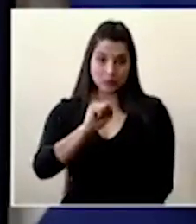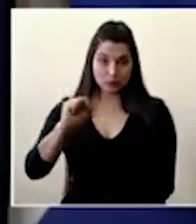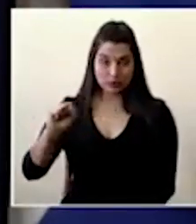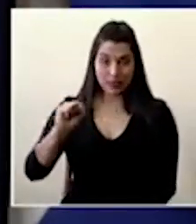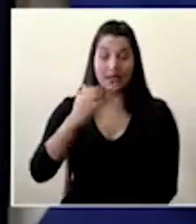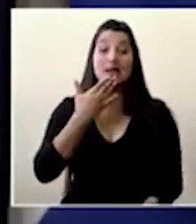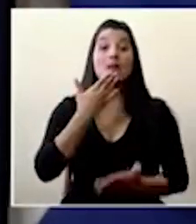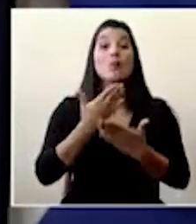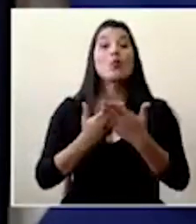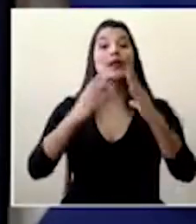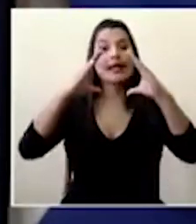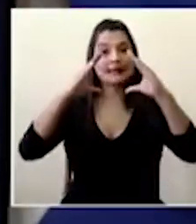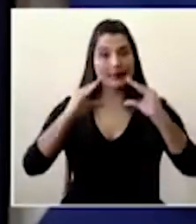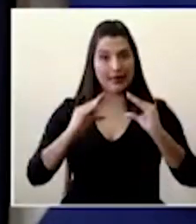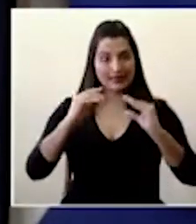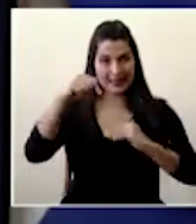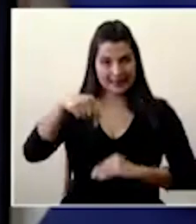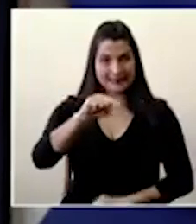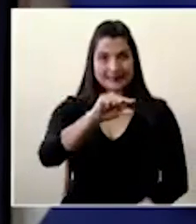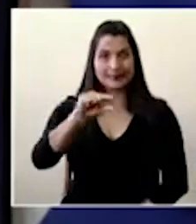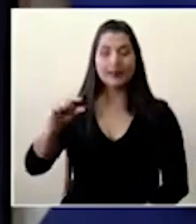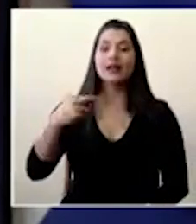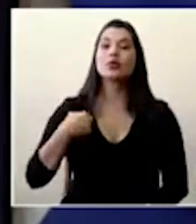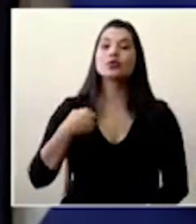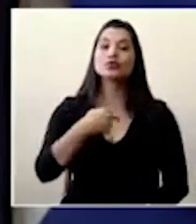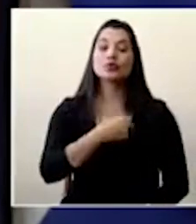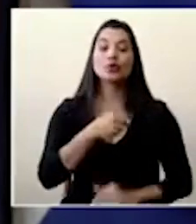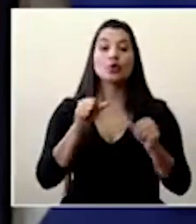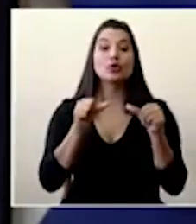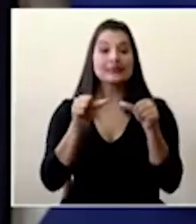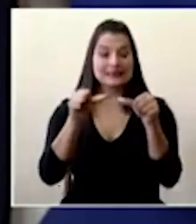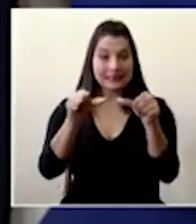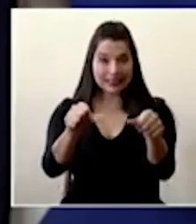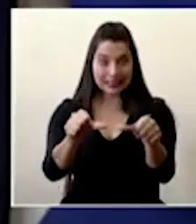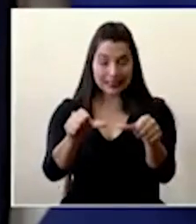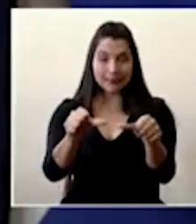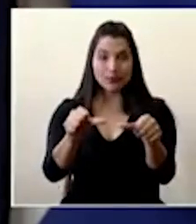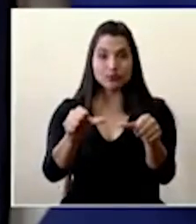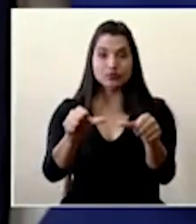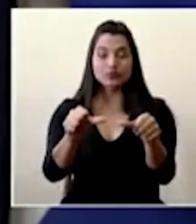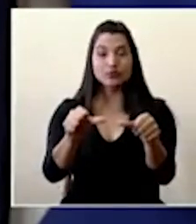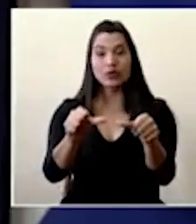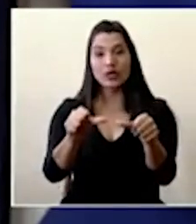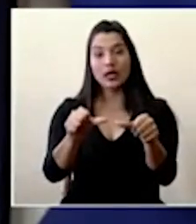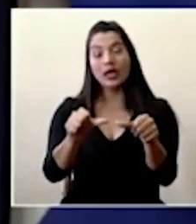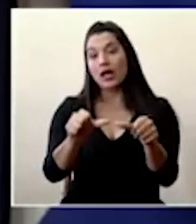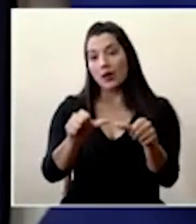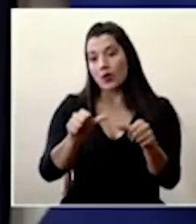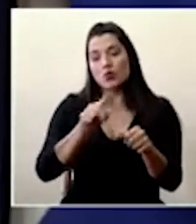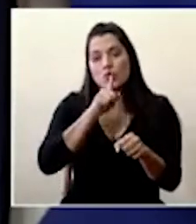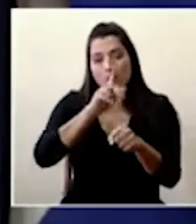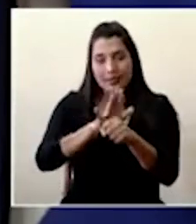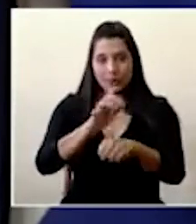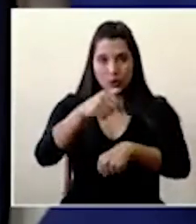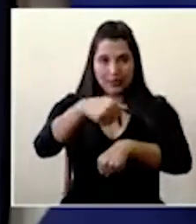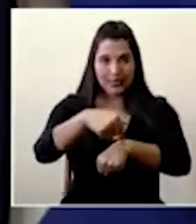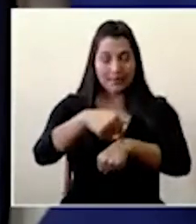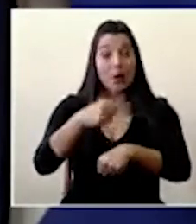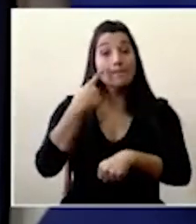tardes. Esta semana seguimos en el tiempo programado para la apertura